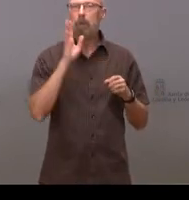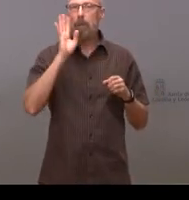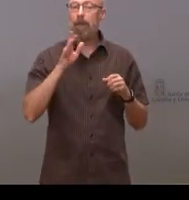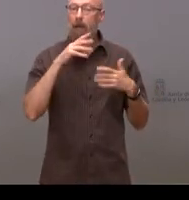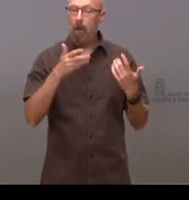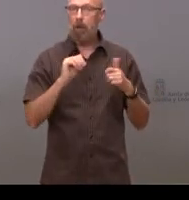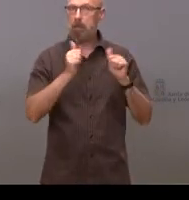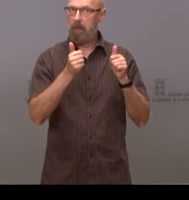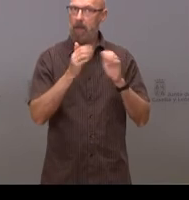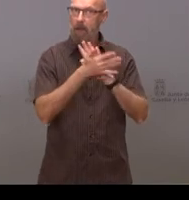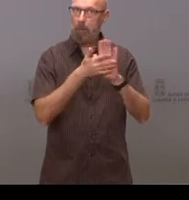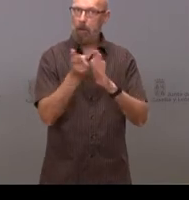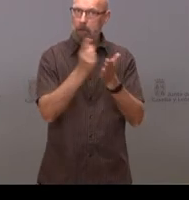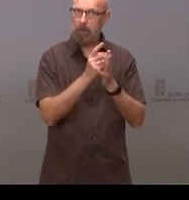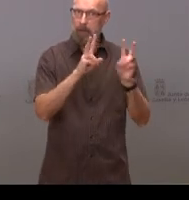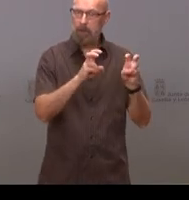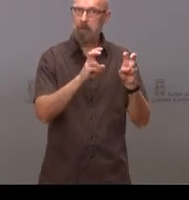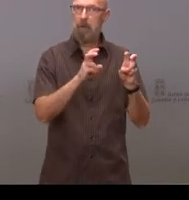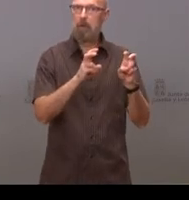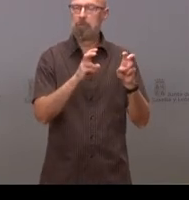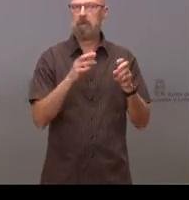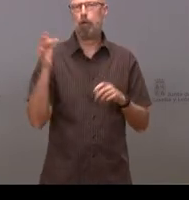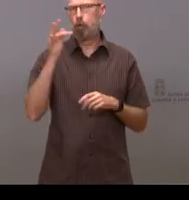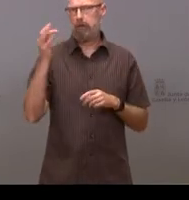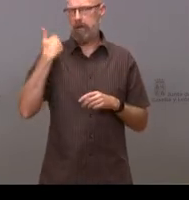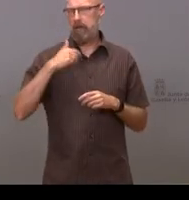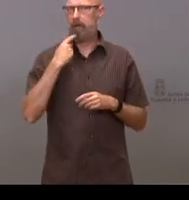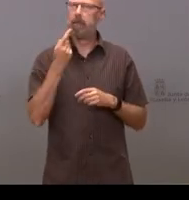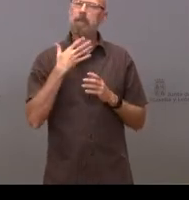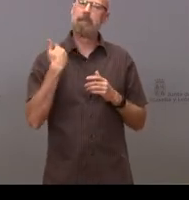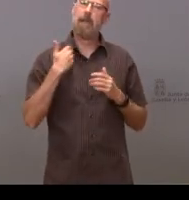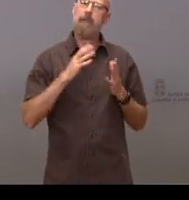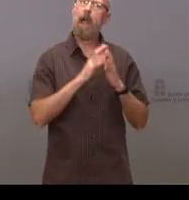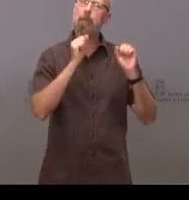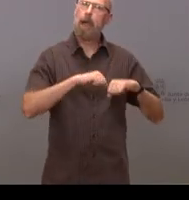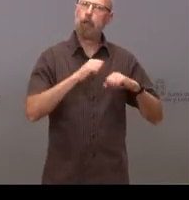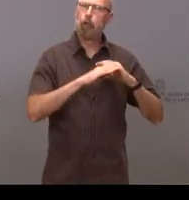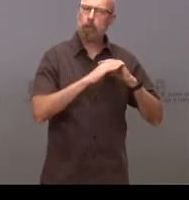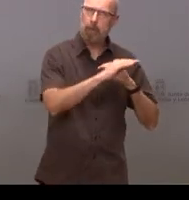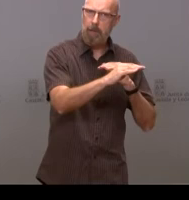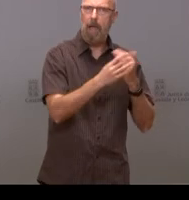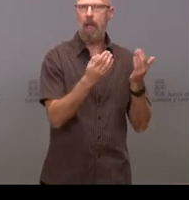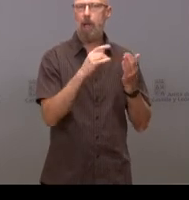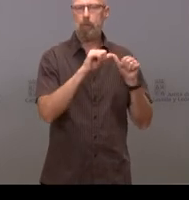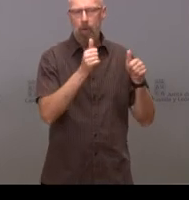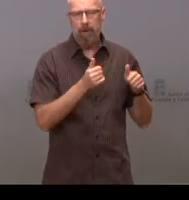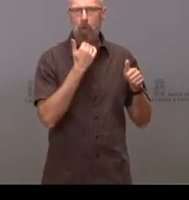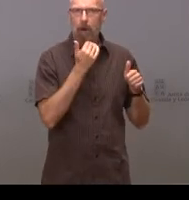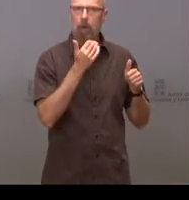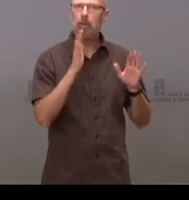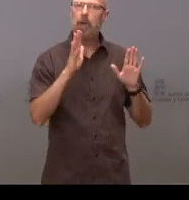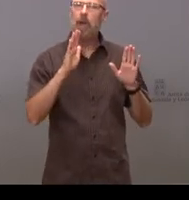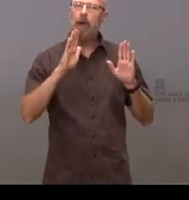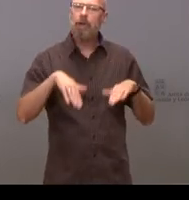esos asuntos la teoría ya estaba hecha ya había un pacto por la sostenibilidad se había redactado un modelo no sé si se han marcado